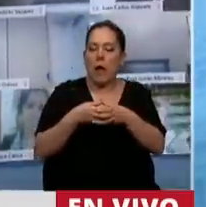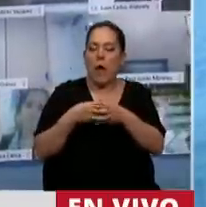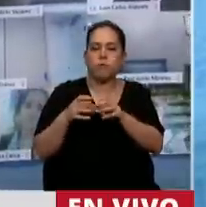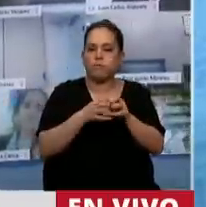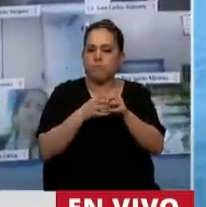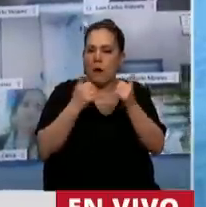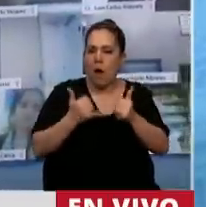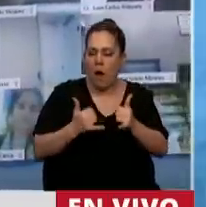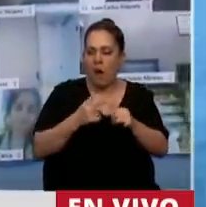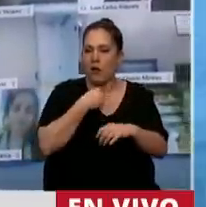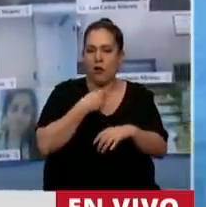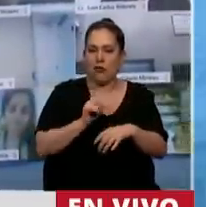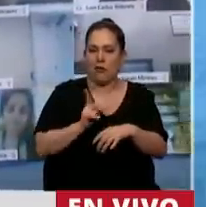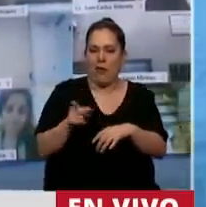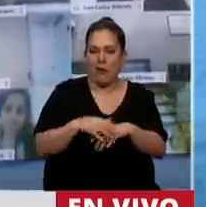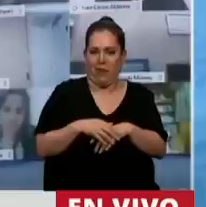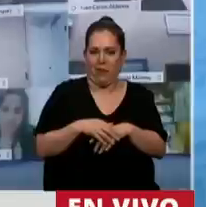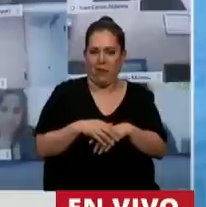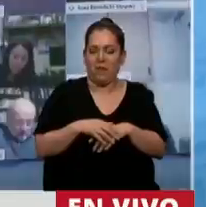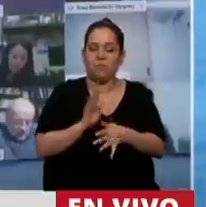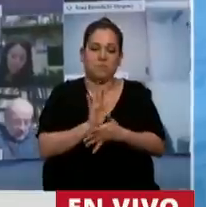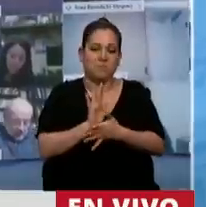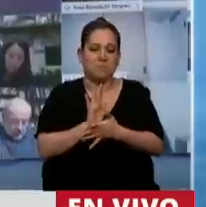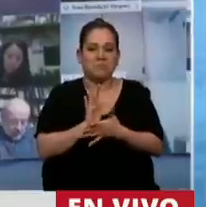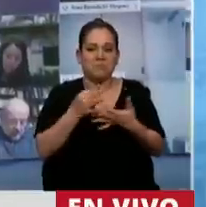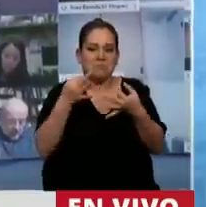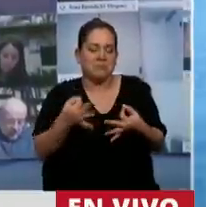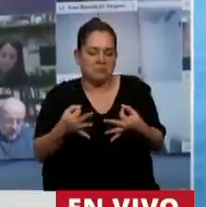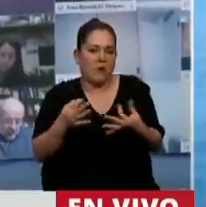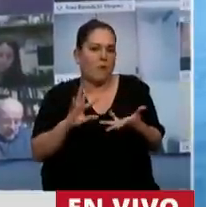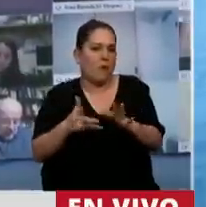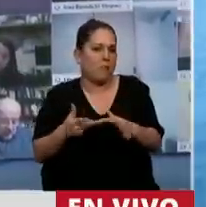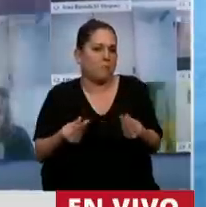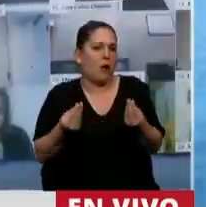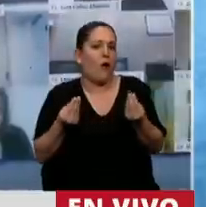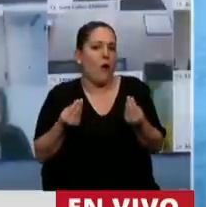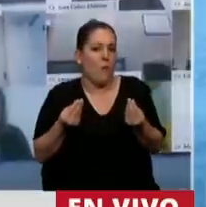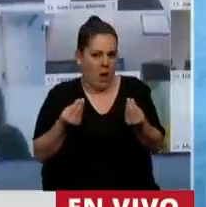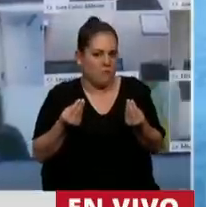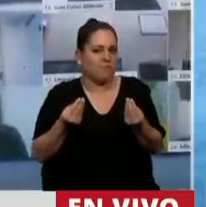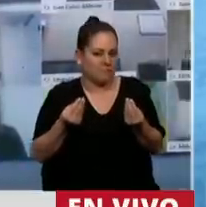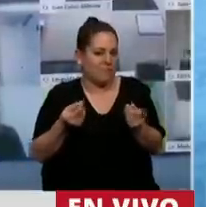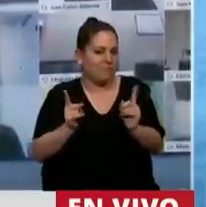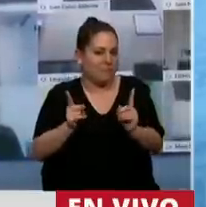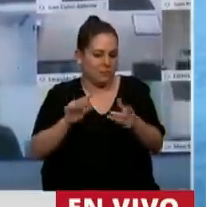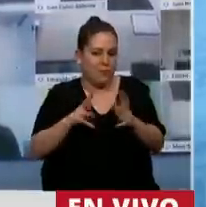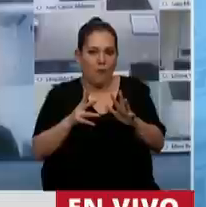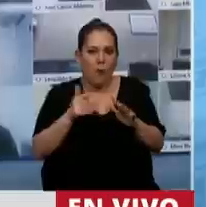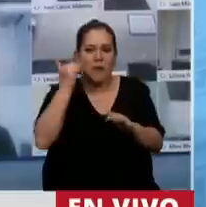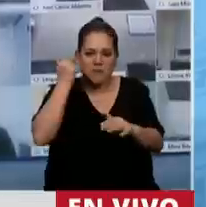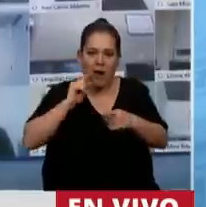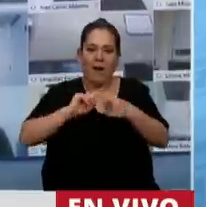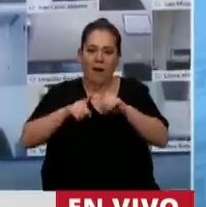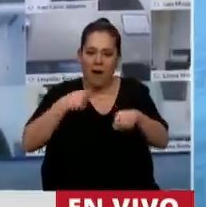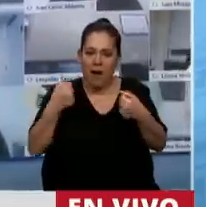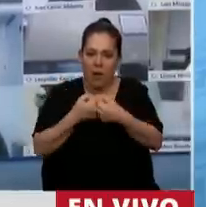simplemente por el hecho de que lo está haciendo a través de este método que se acordó